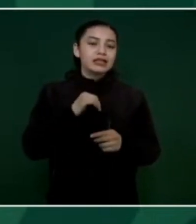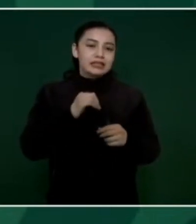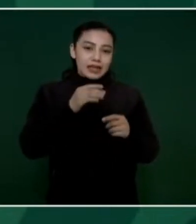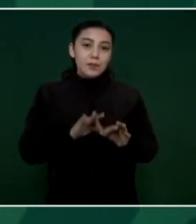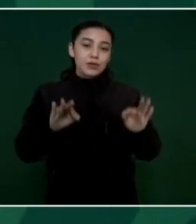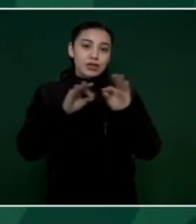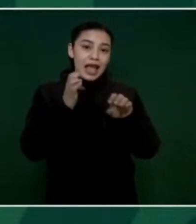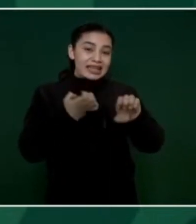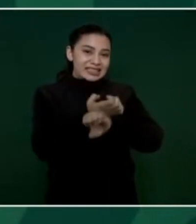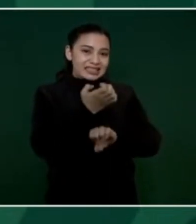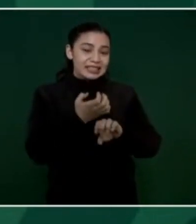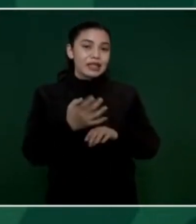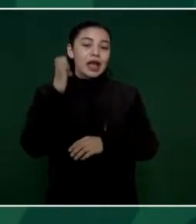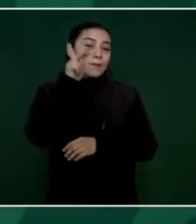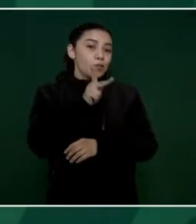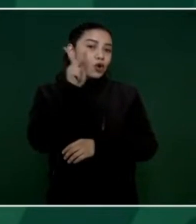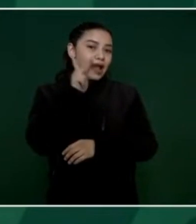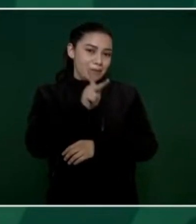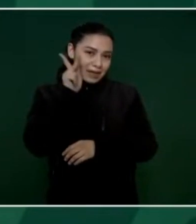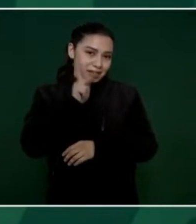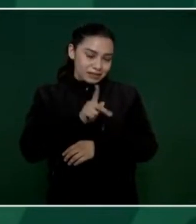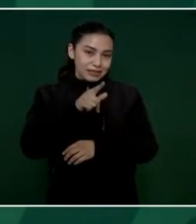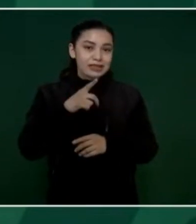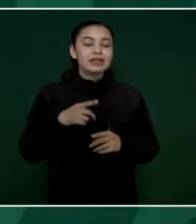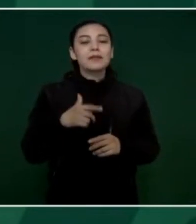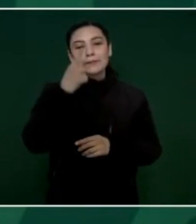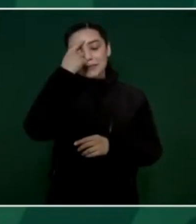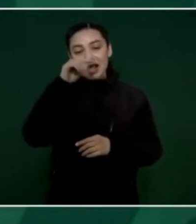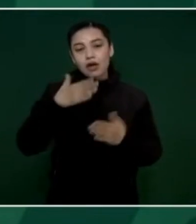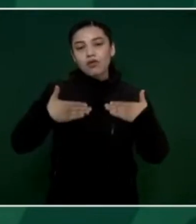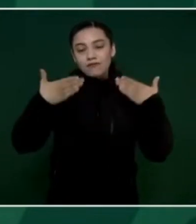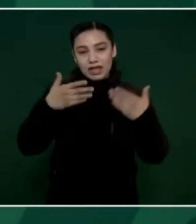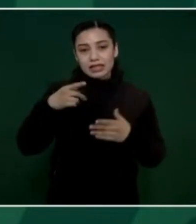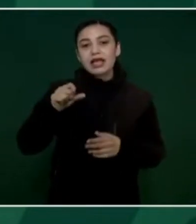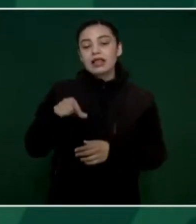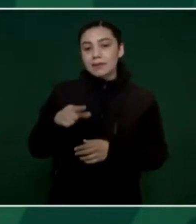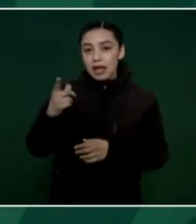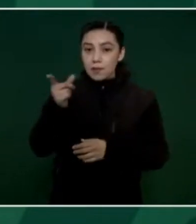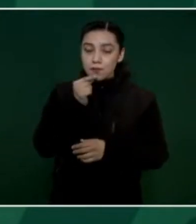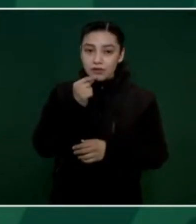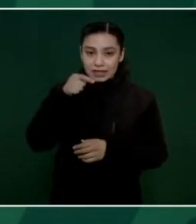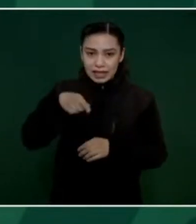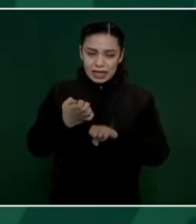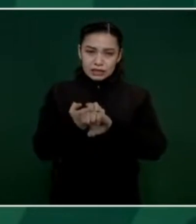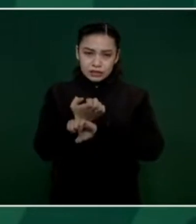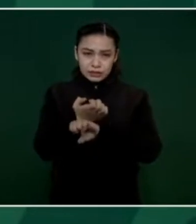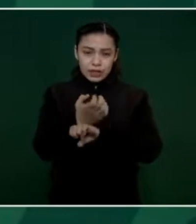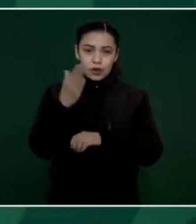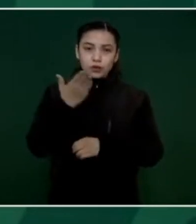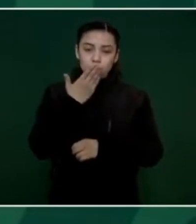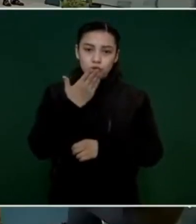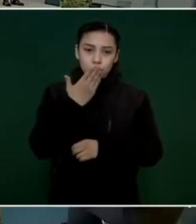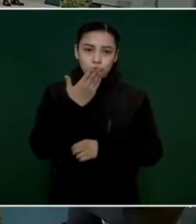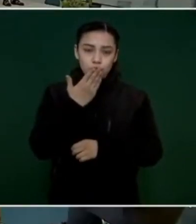confianza y el certificado único policial. En el caso de Sonora, aquí están, si me